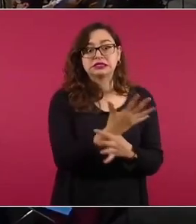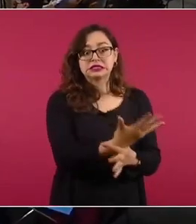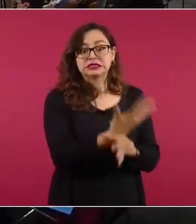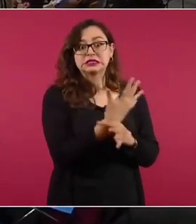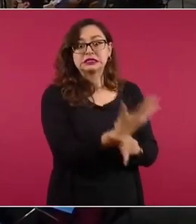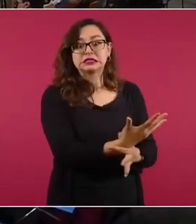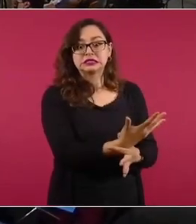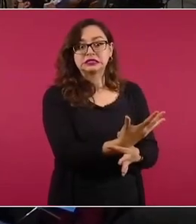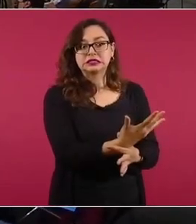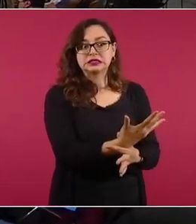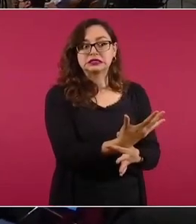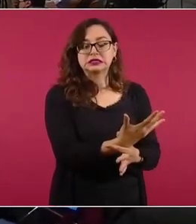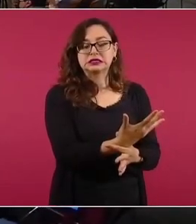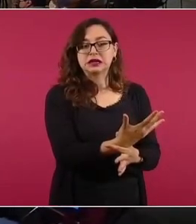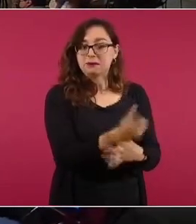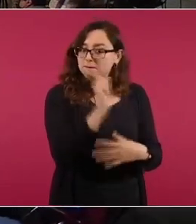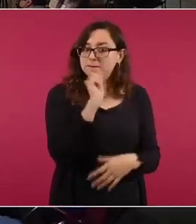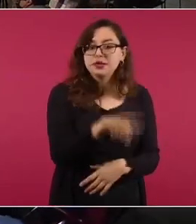cargados